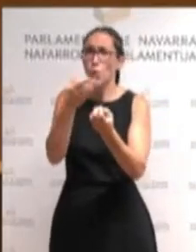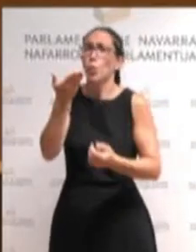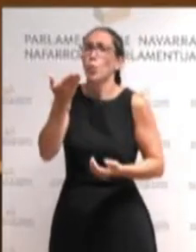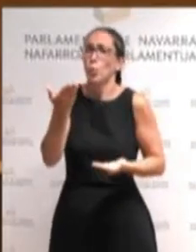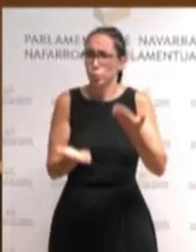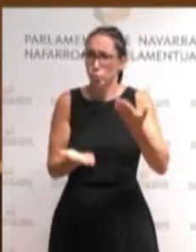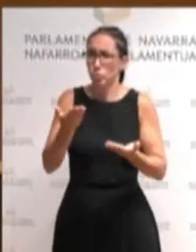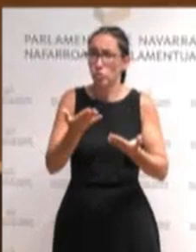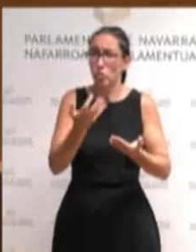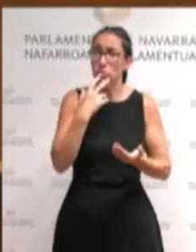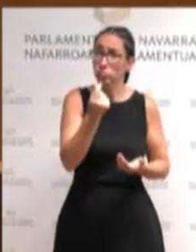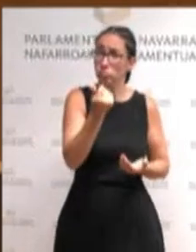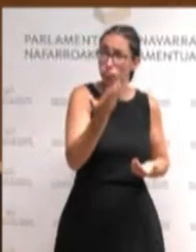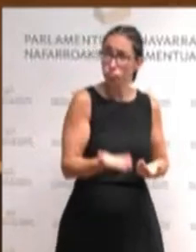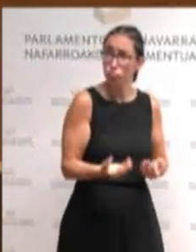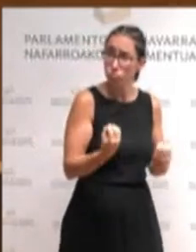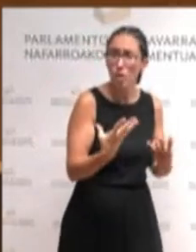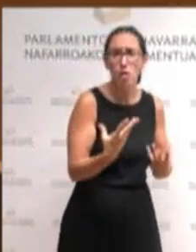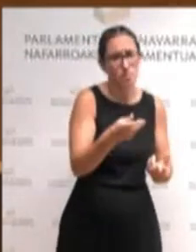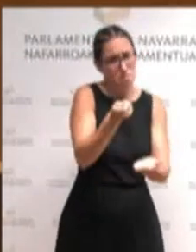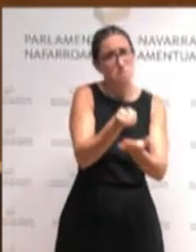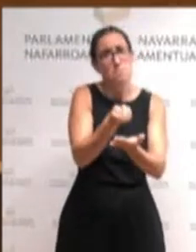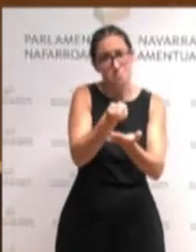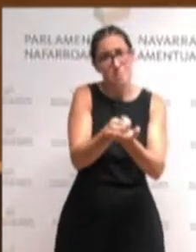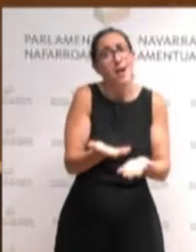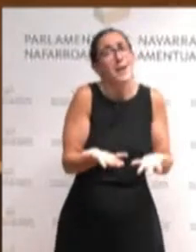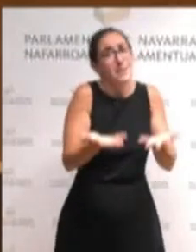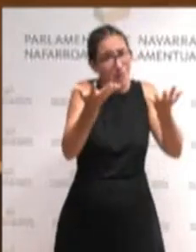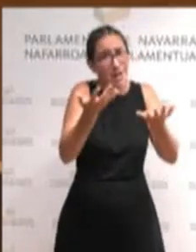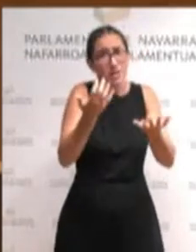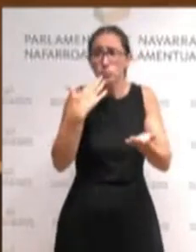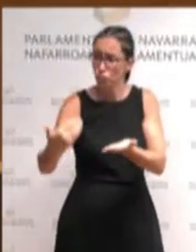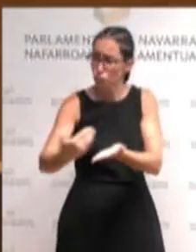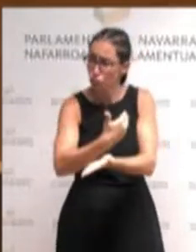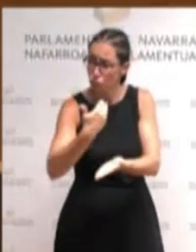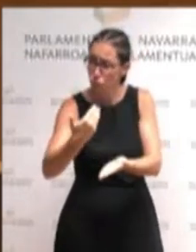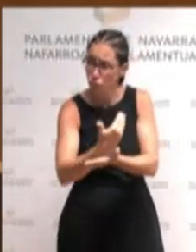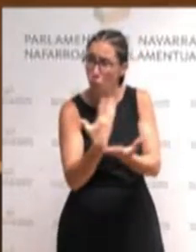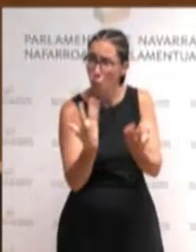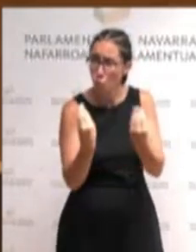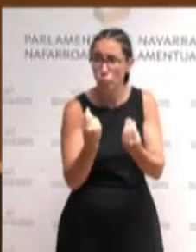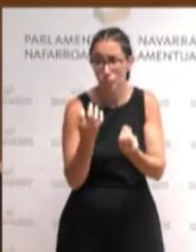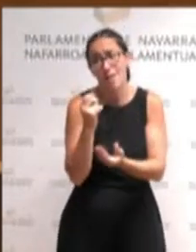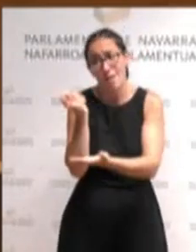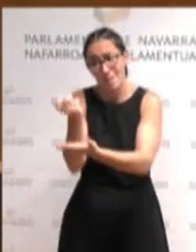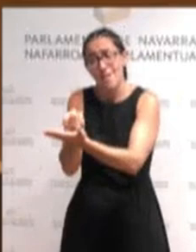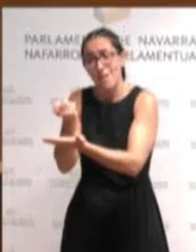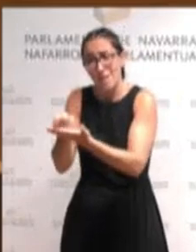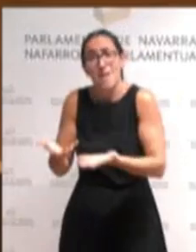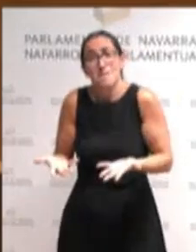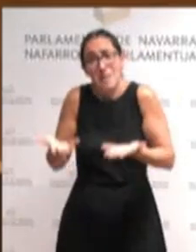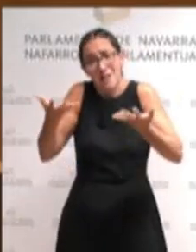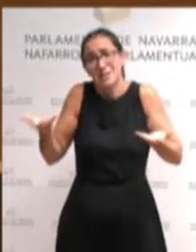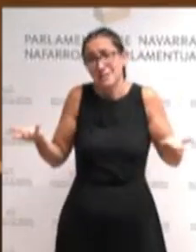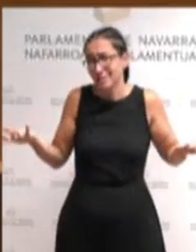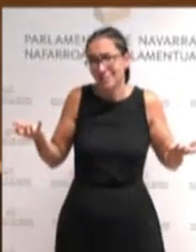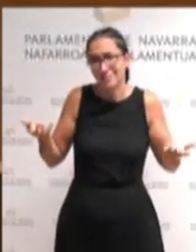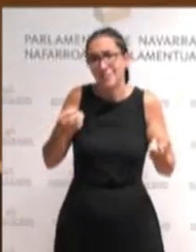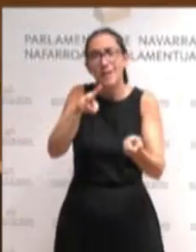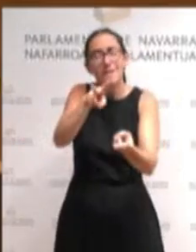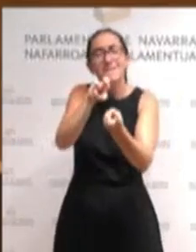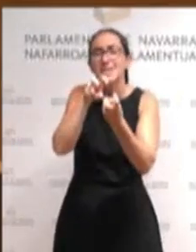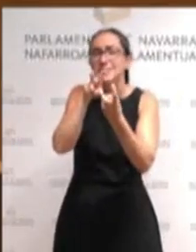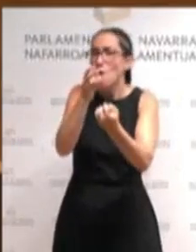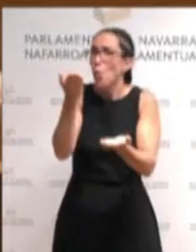que quien más beneficios obtenga más aporte a la sociedad hay que apostar por una fiscalidad justa